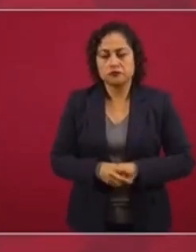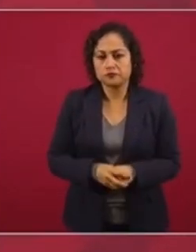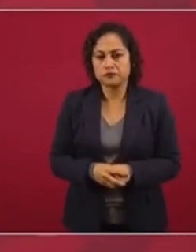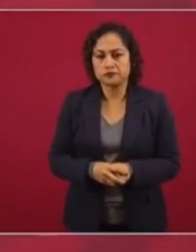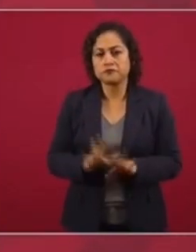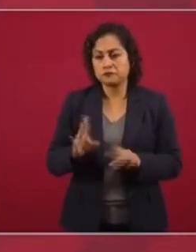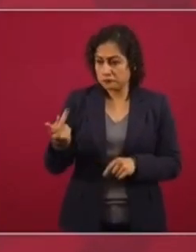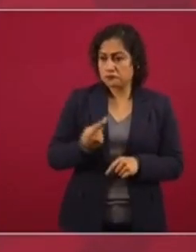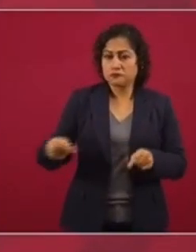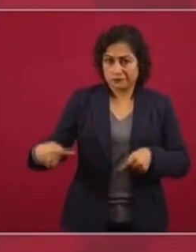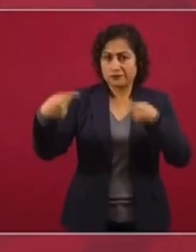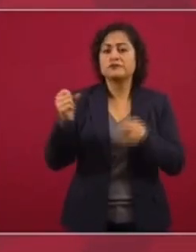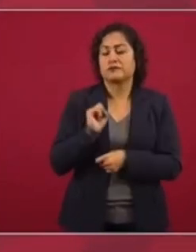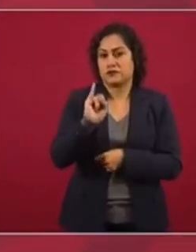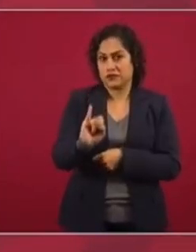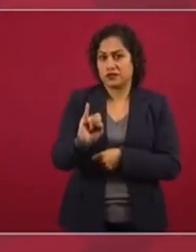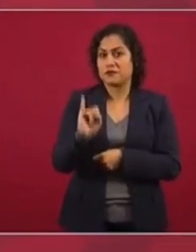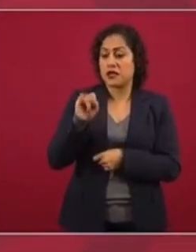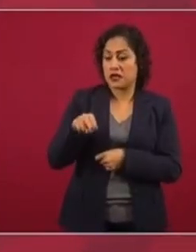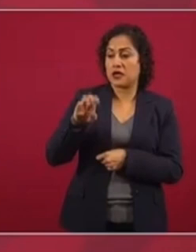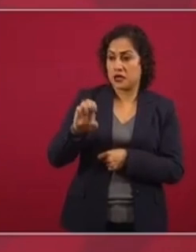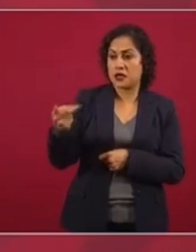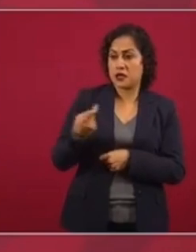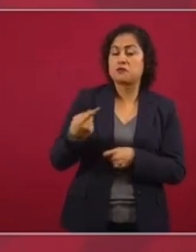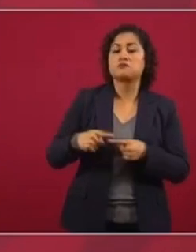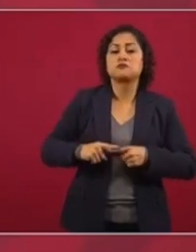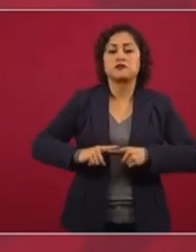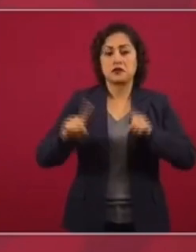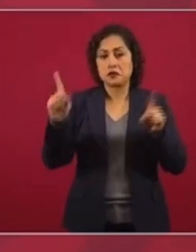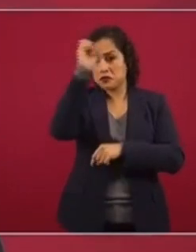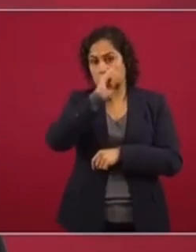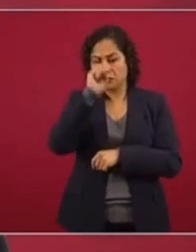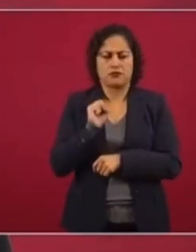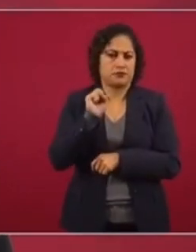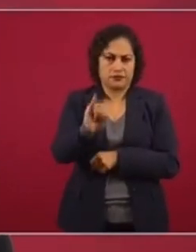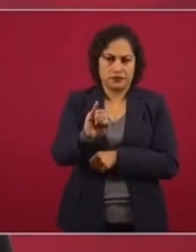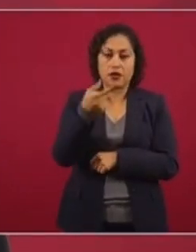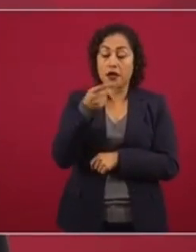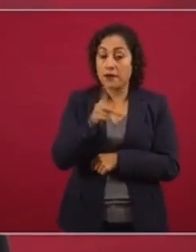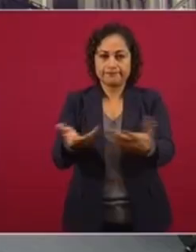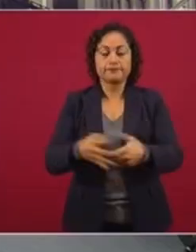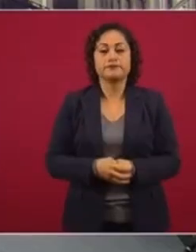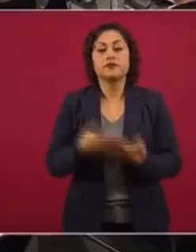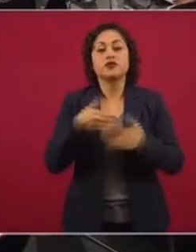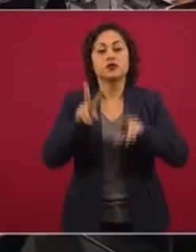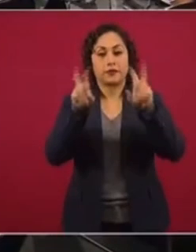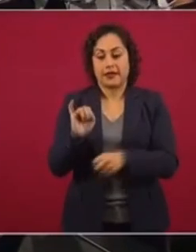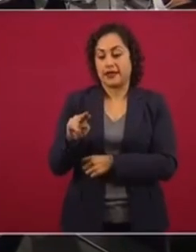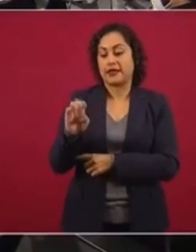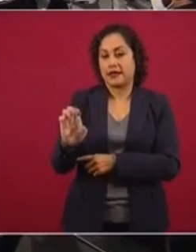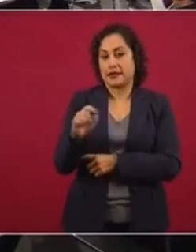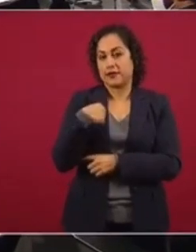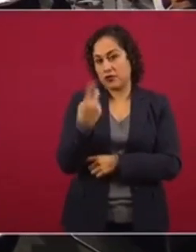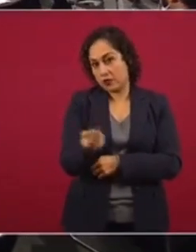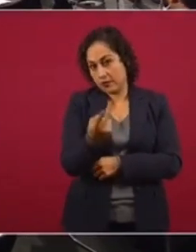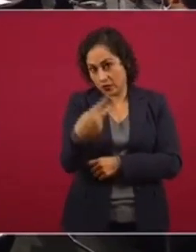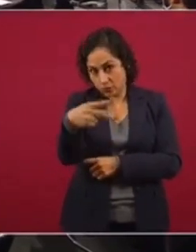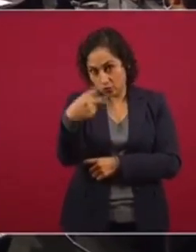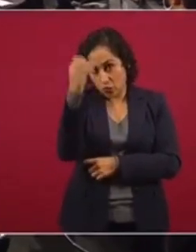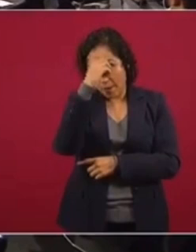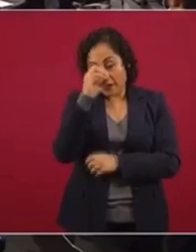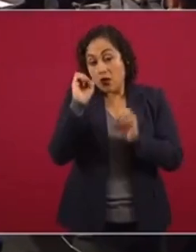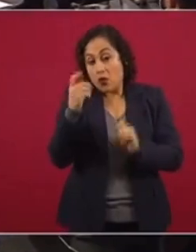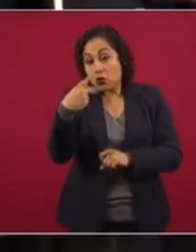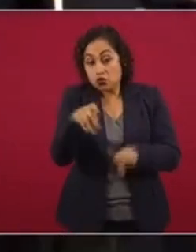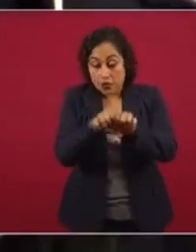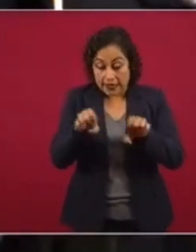Hemos tenido diferencias con el INE, sin embargo, nosotros respetamos a esa institución. ¿Usted se siente, o parte de su gobierno,